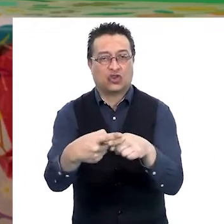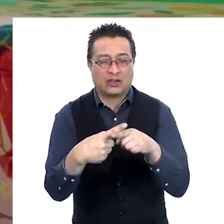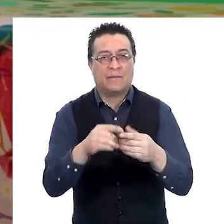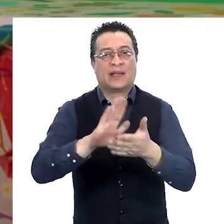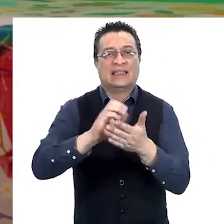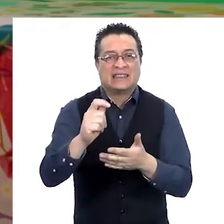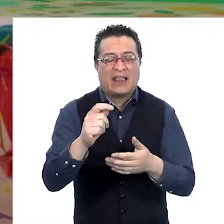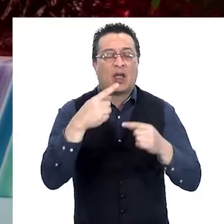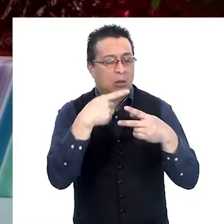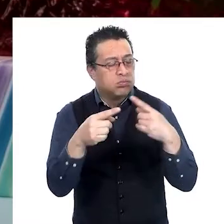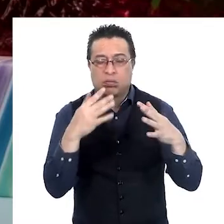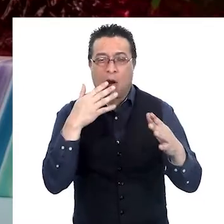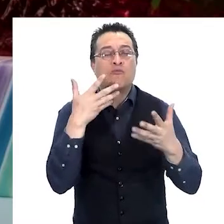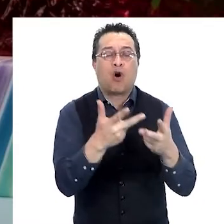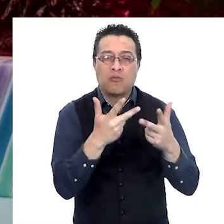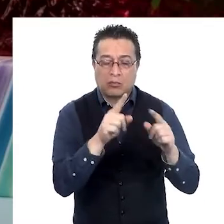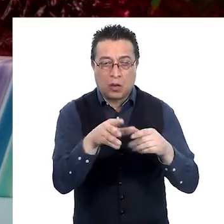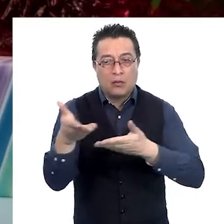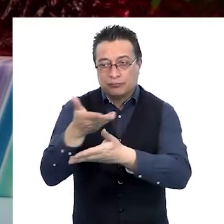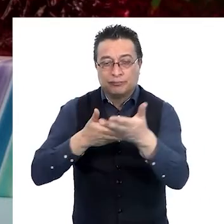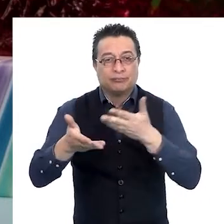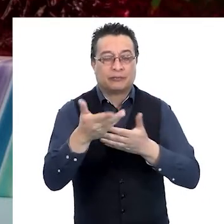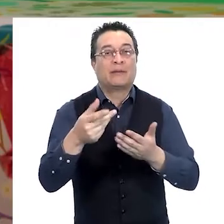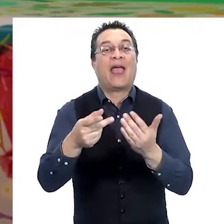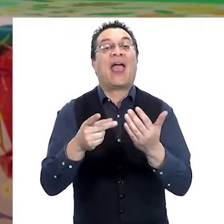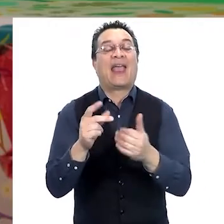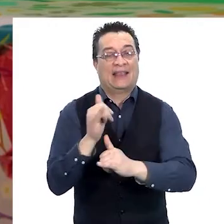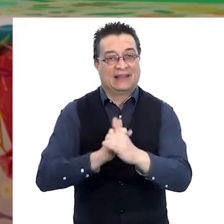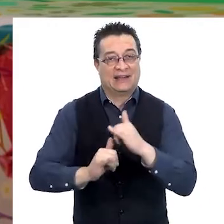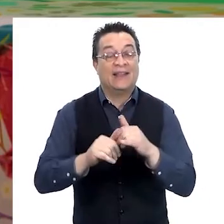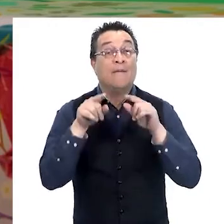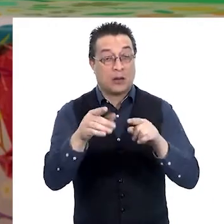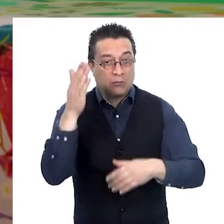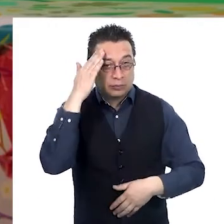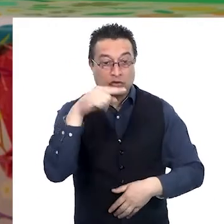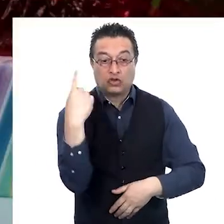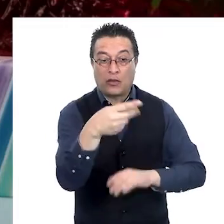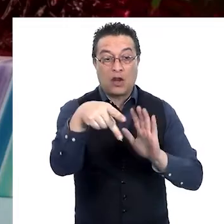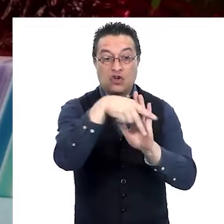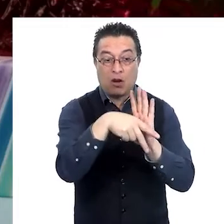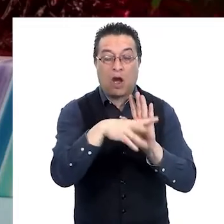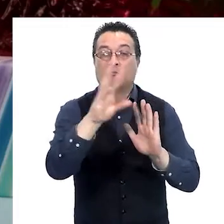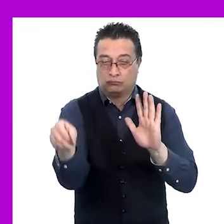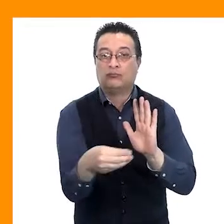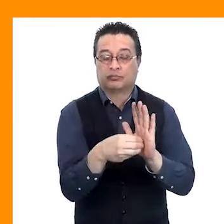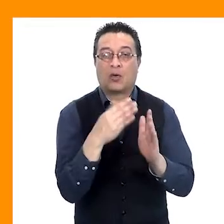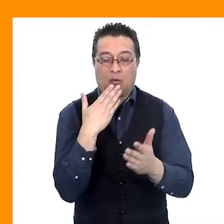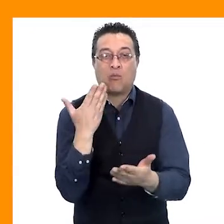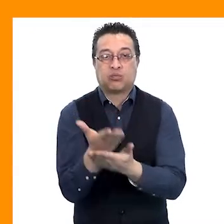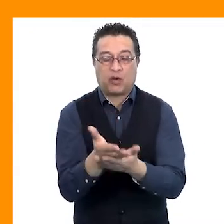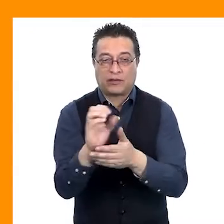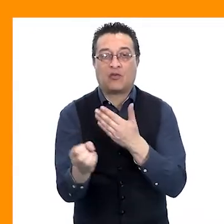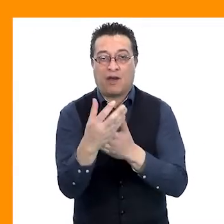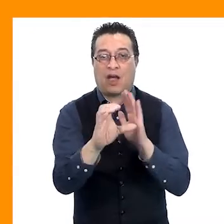sociales, chat online y otros espacios de interacción virtual. Recuerda que todas estas normas están contenidas